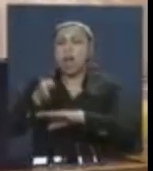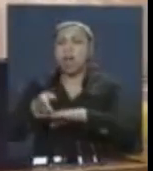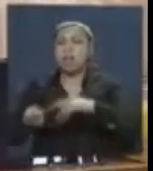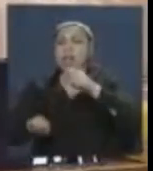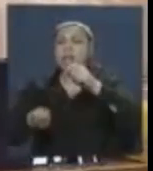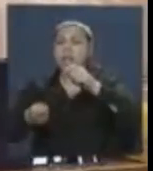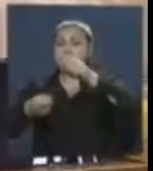hagan llegar al gobierno.